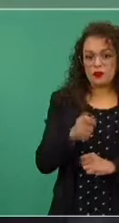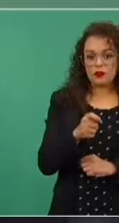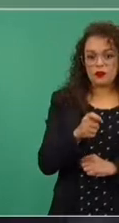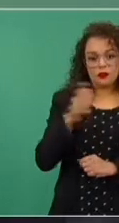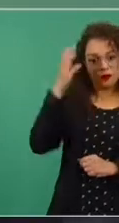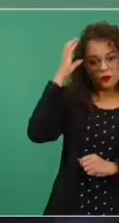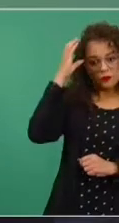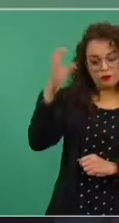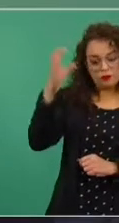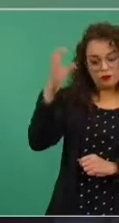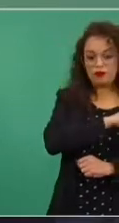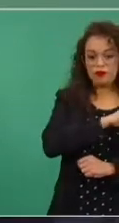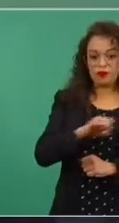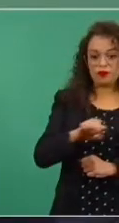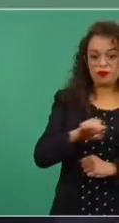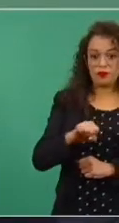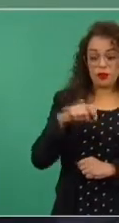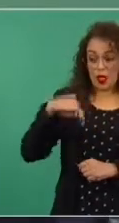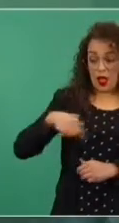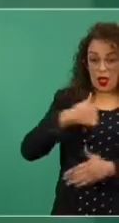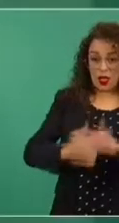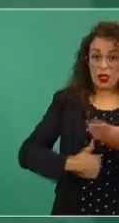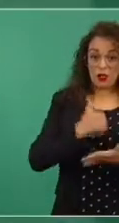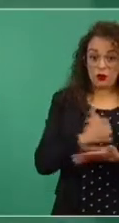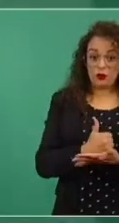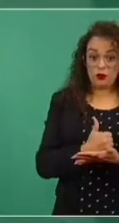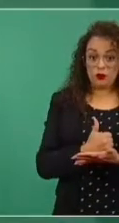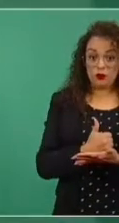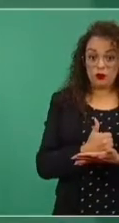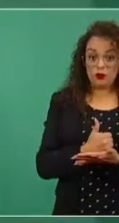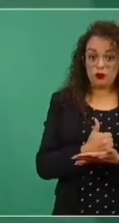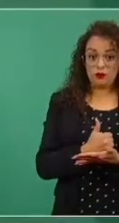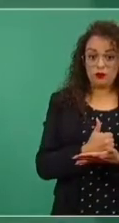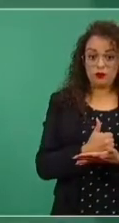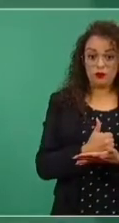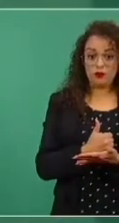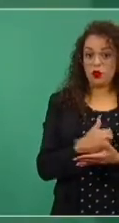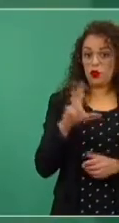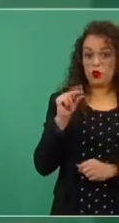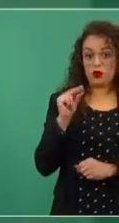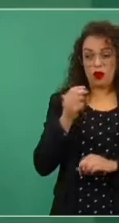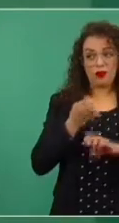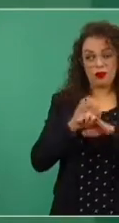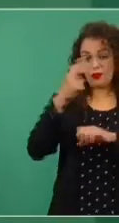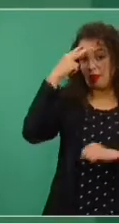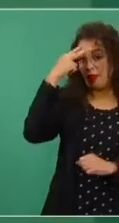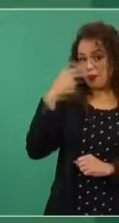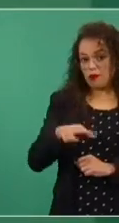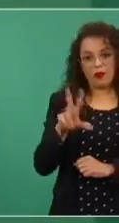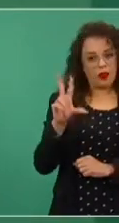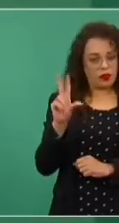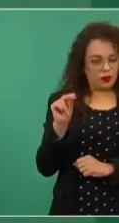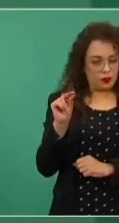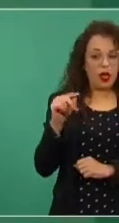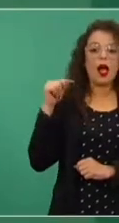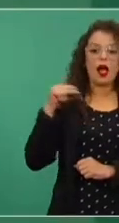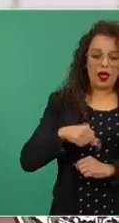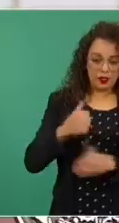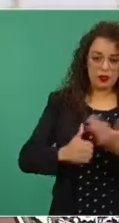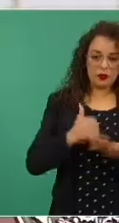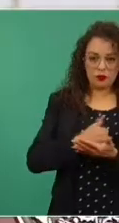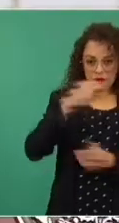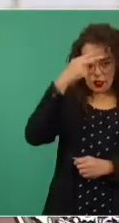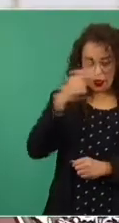para los capitalinos, no así en el caso del Estado de México. O sea, tenemos